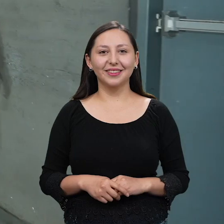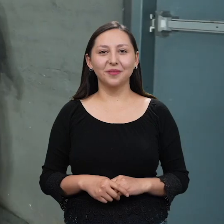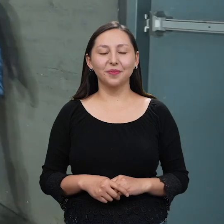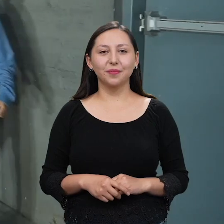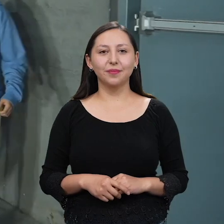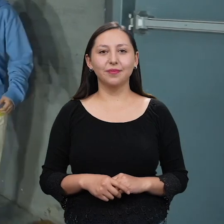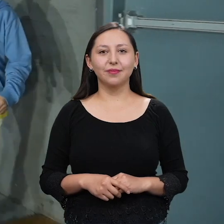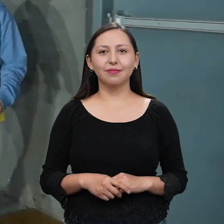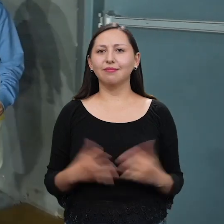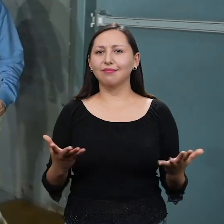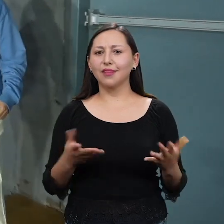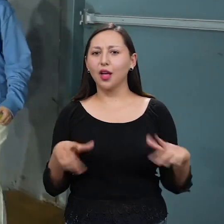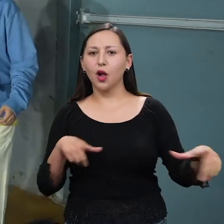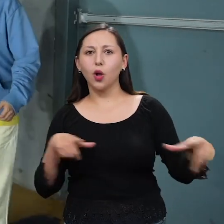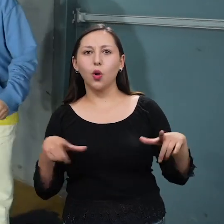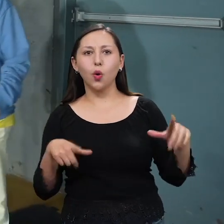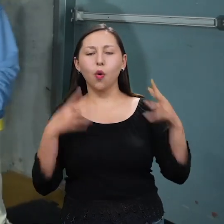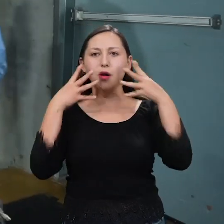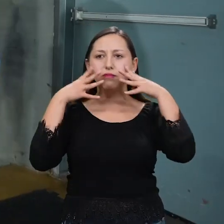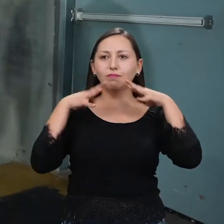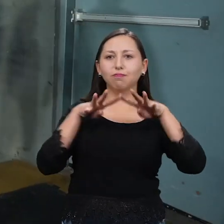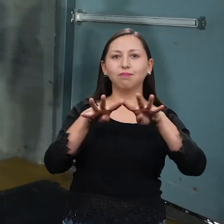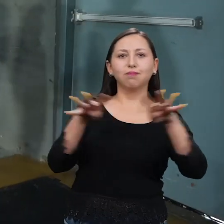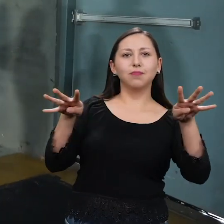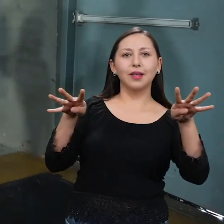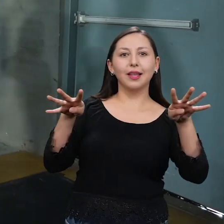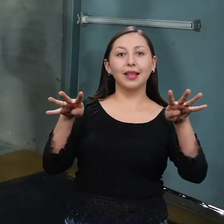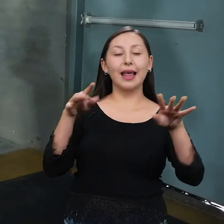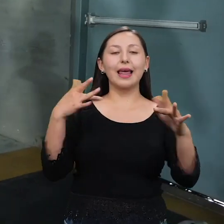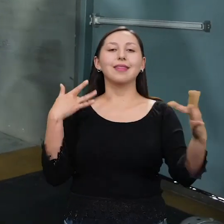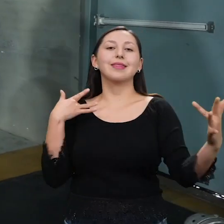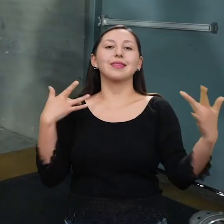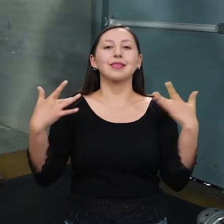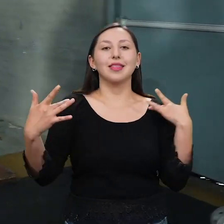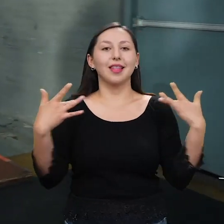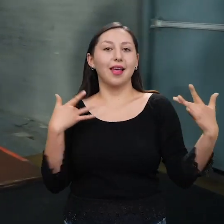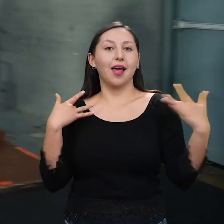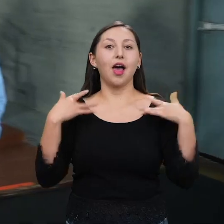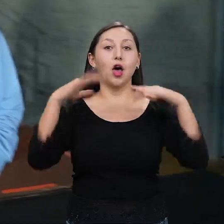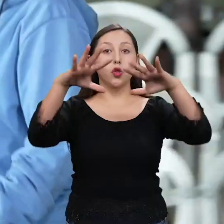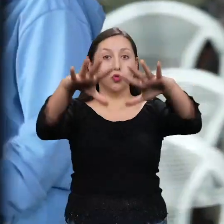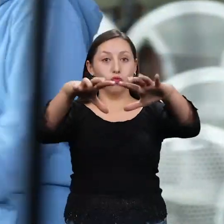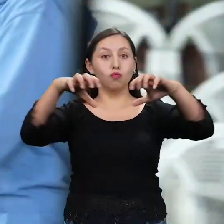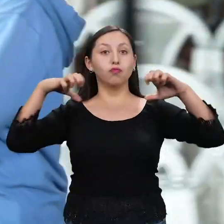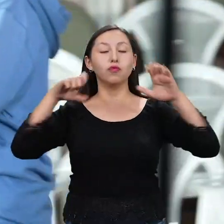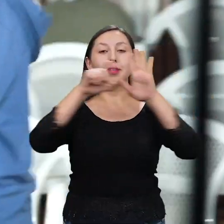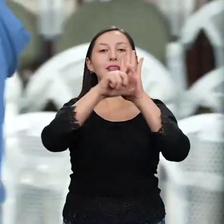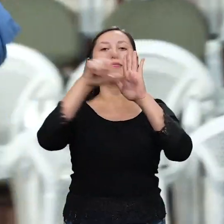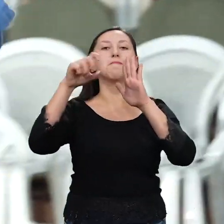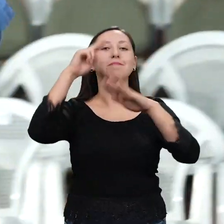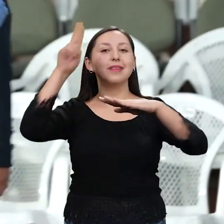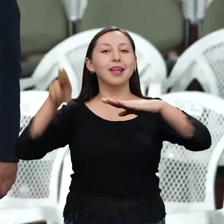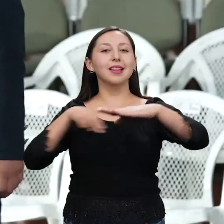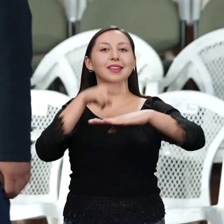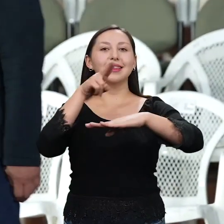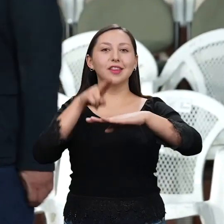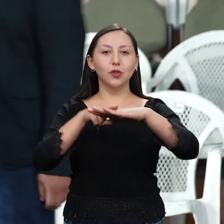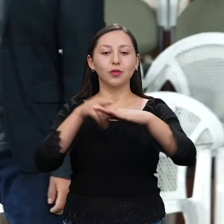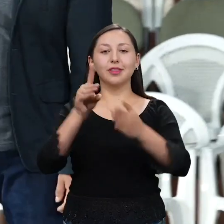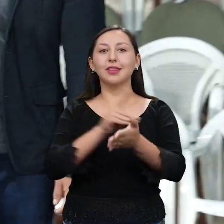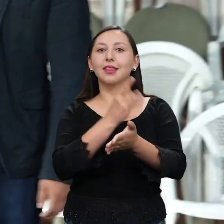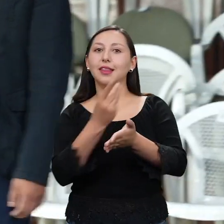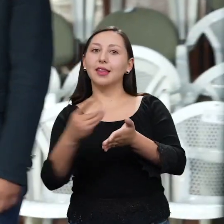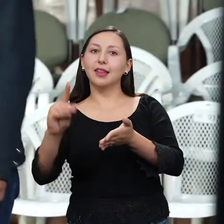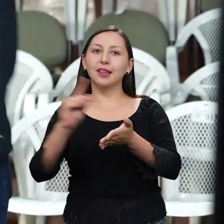¿Qué es todo esto? Bueno, este es el teatro de la Compañía Nacional de Danza. ¿Y qué es lo que hay ahí arriba?